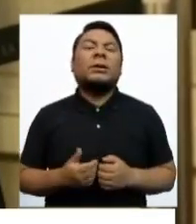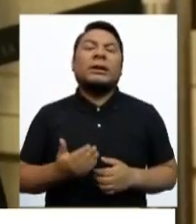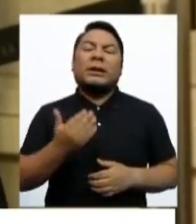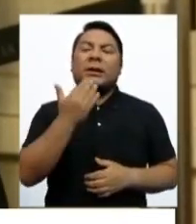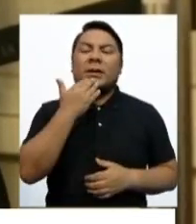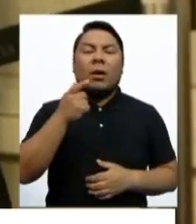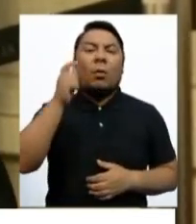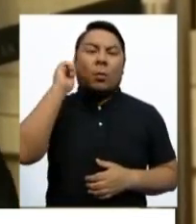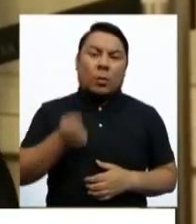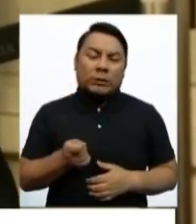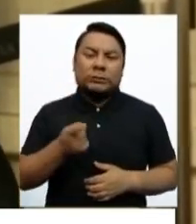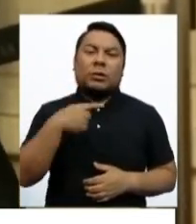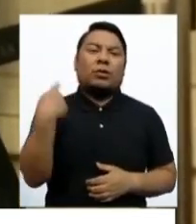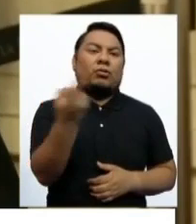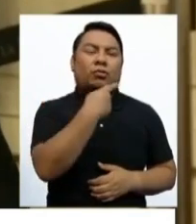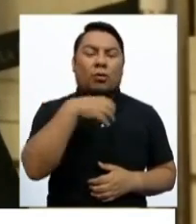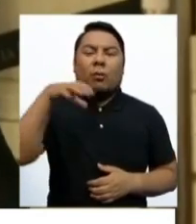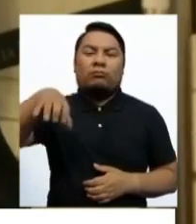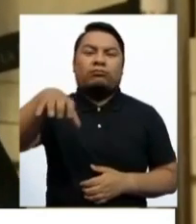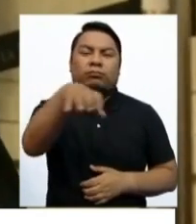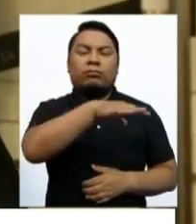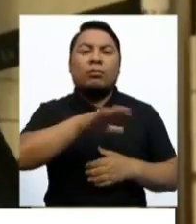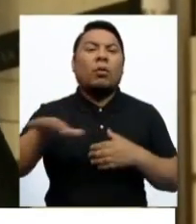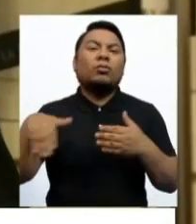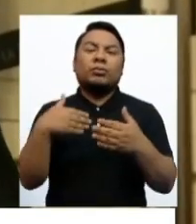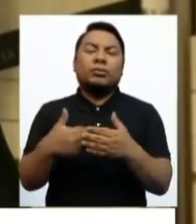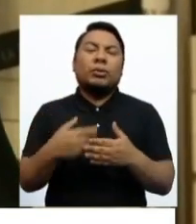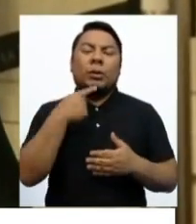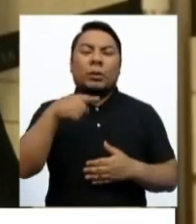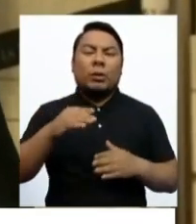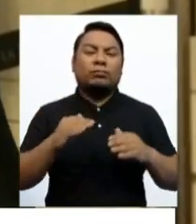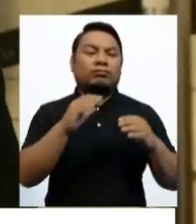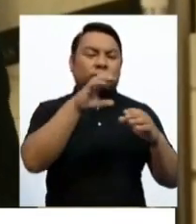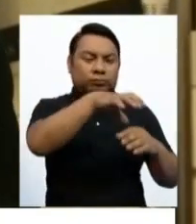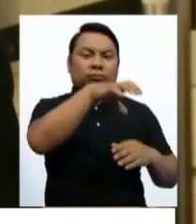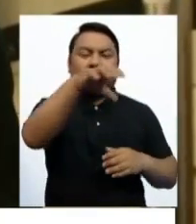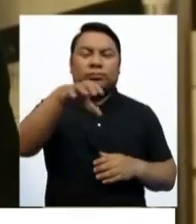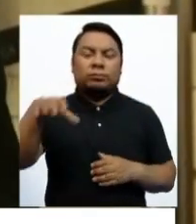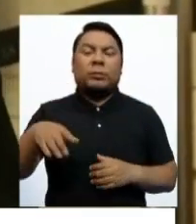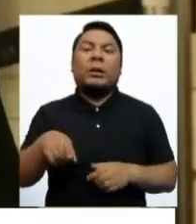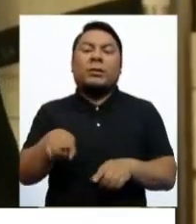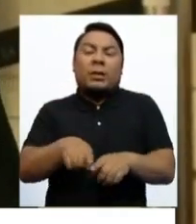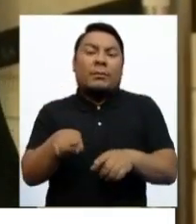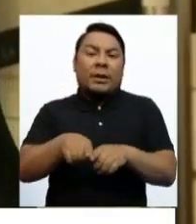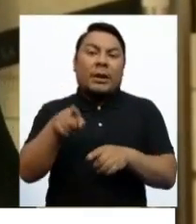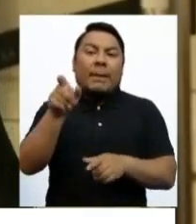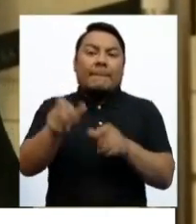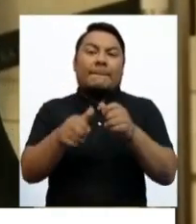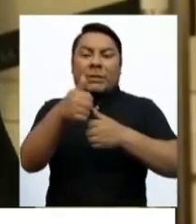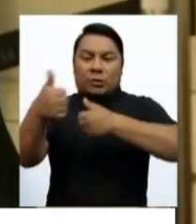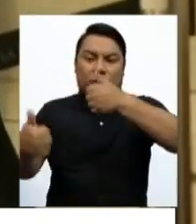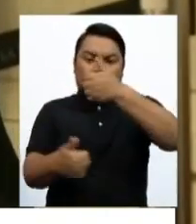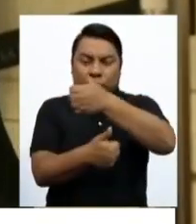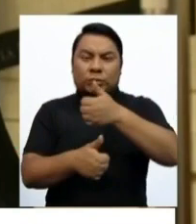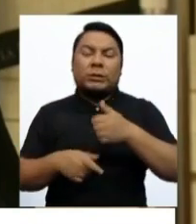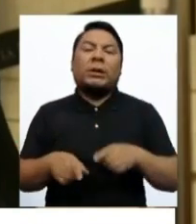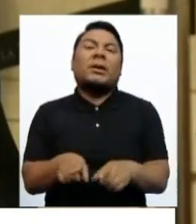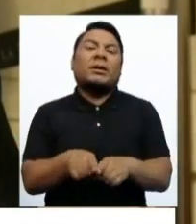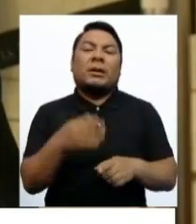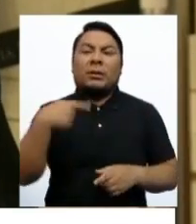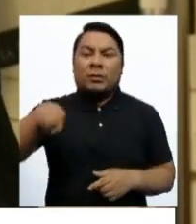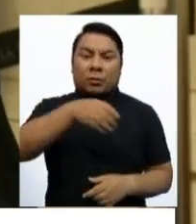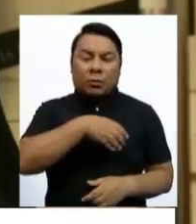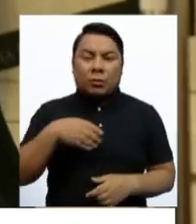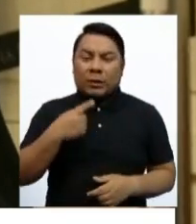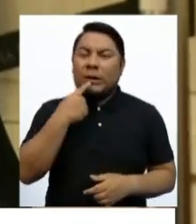los jueces, de todas las instancias, de todos los niveles y de su personal auxiliar. Que para muchos parlamentarios era la